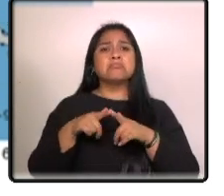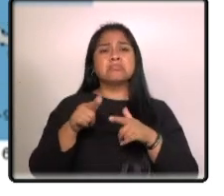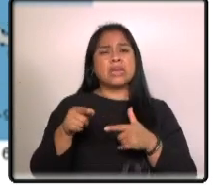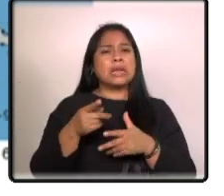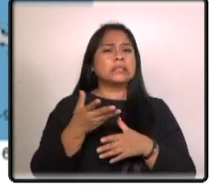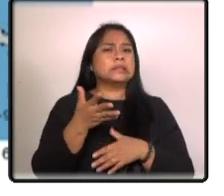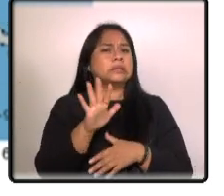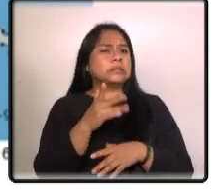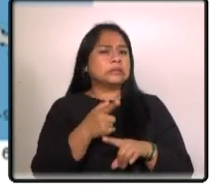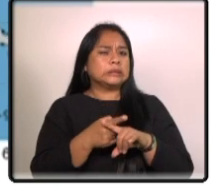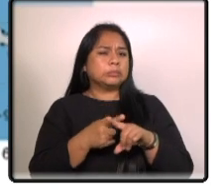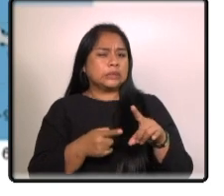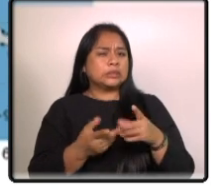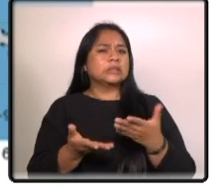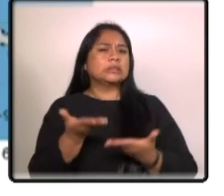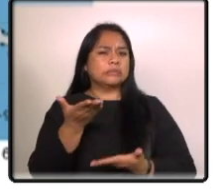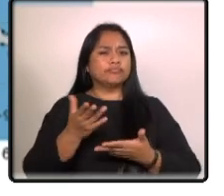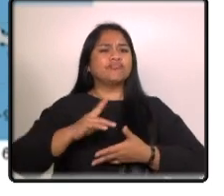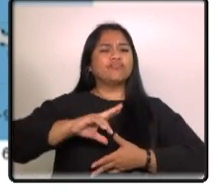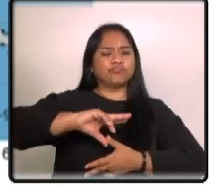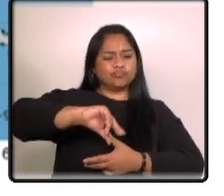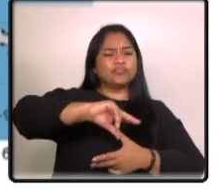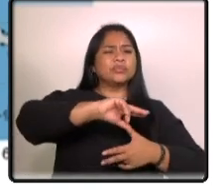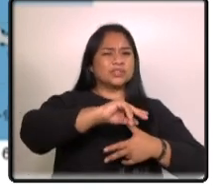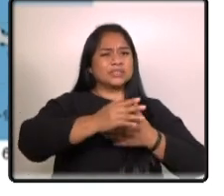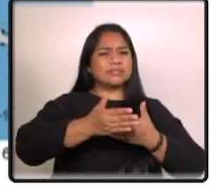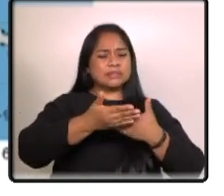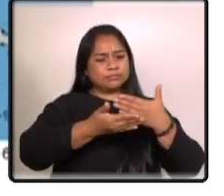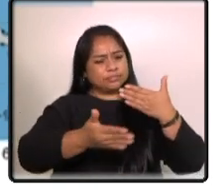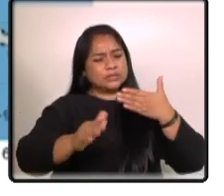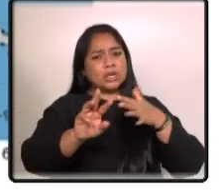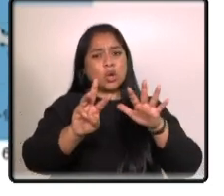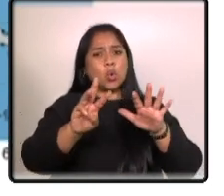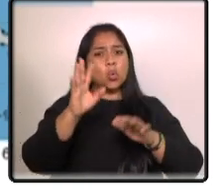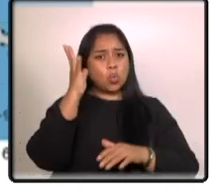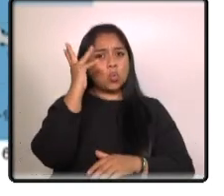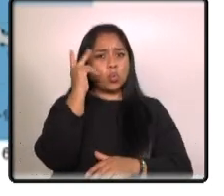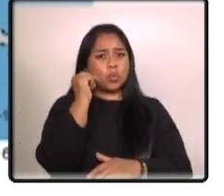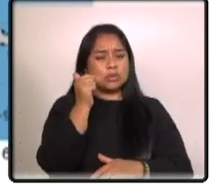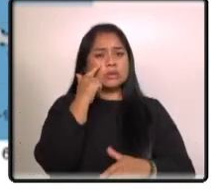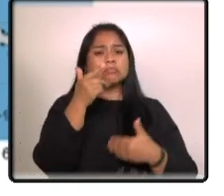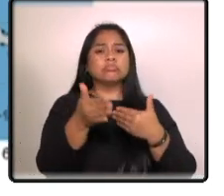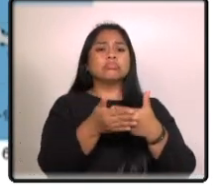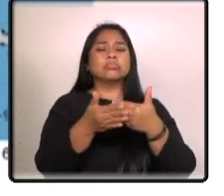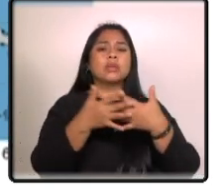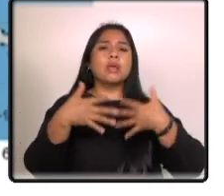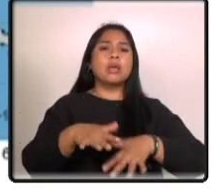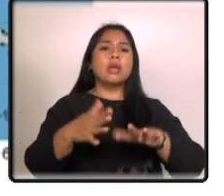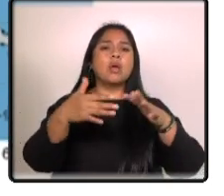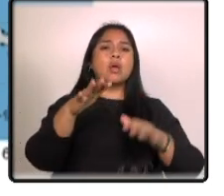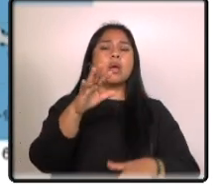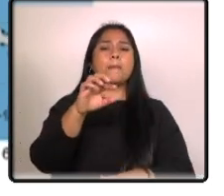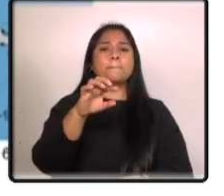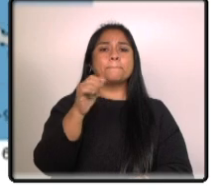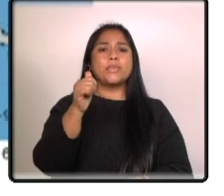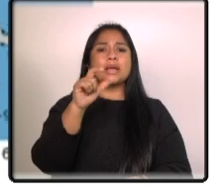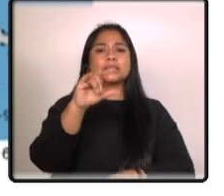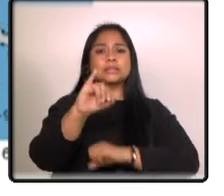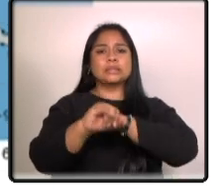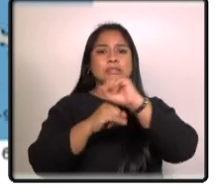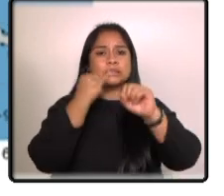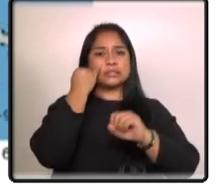probabilidad de desarrollarse como ciclón tropical en los próximos ocho días en el océano pacífico el cual podría